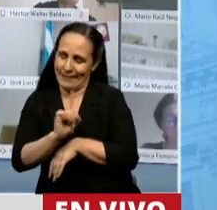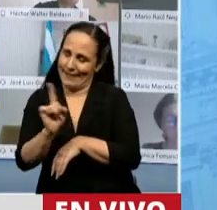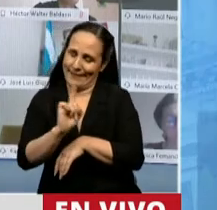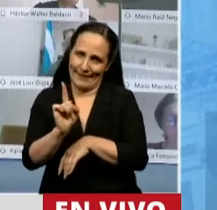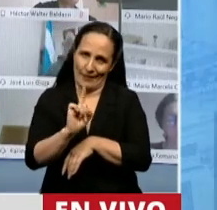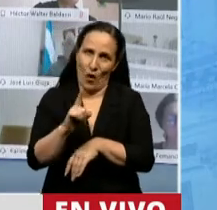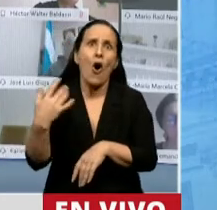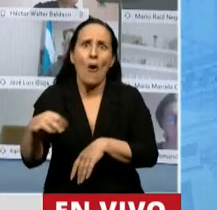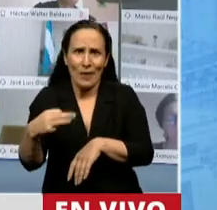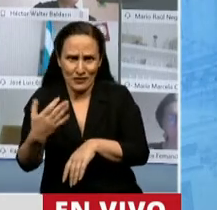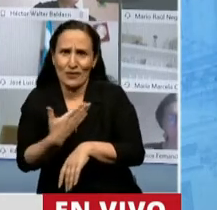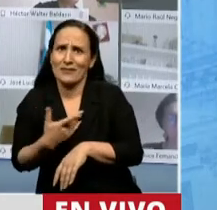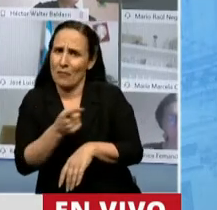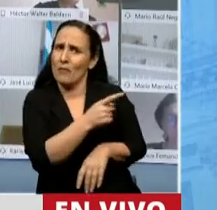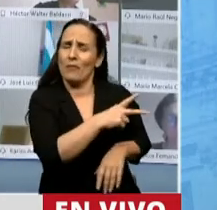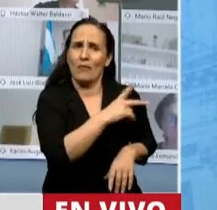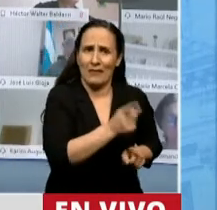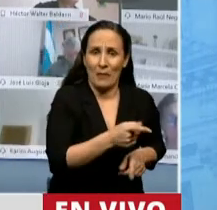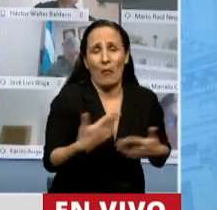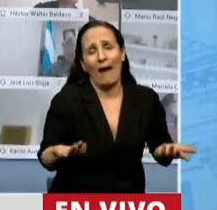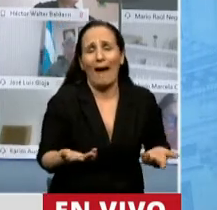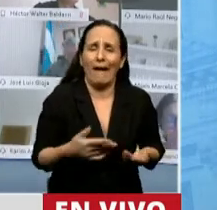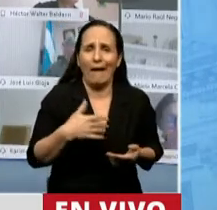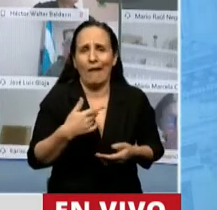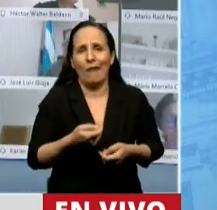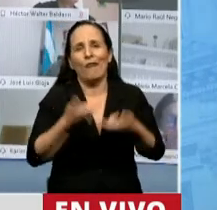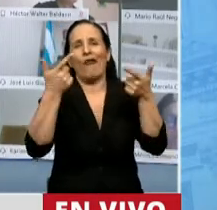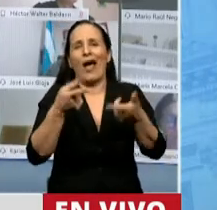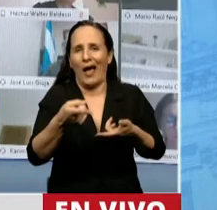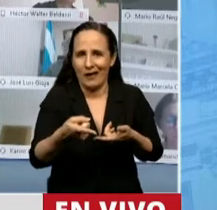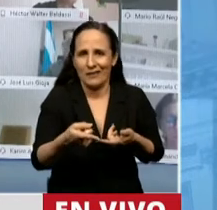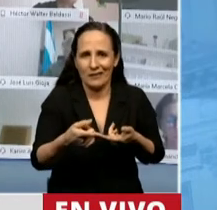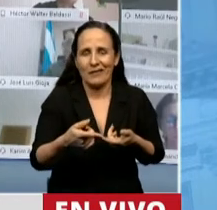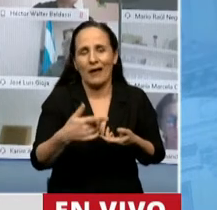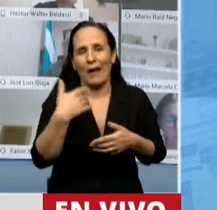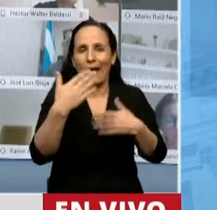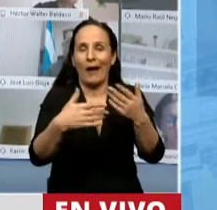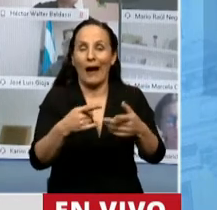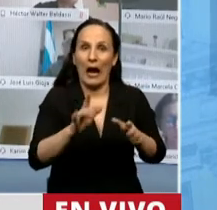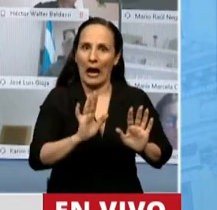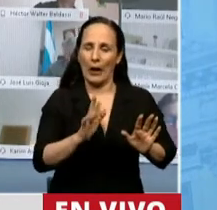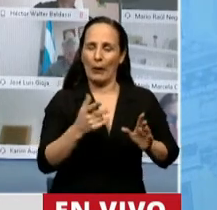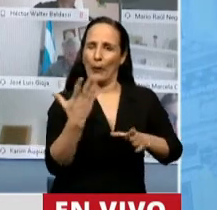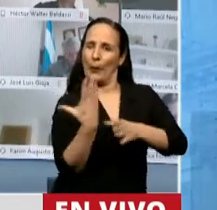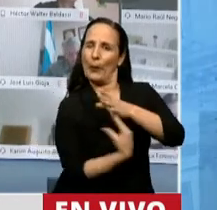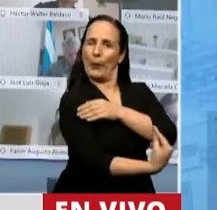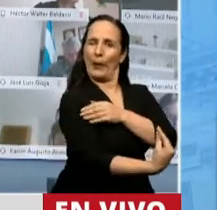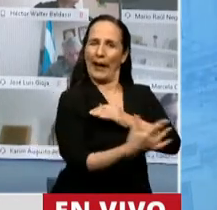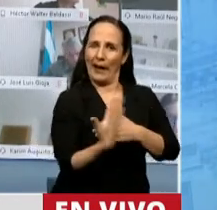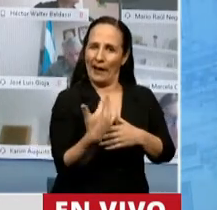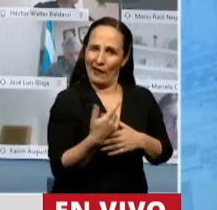obligación. Porque la verdad es que después es muy fácil que se saquen el collar del cogote, como dicen en mi pueblo.